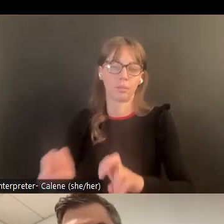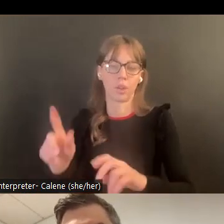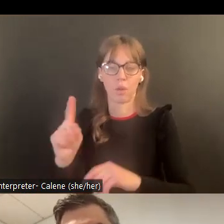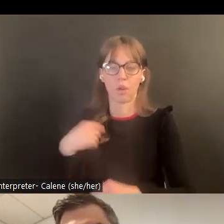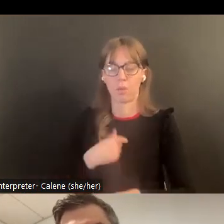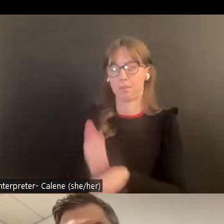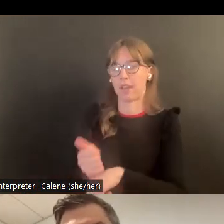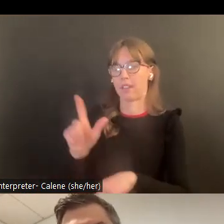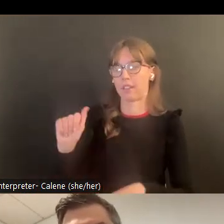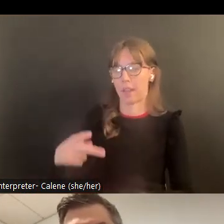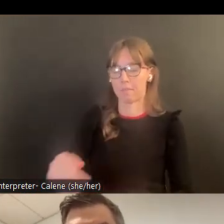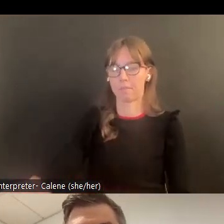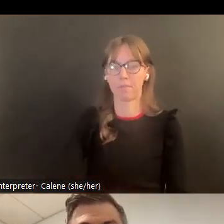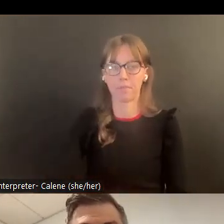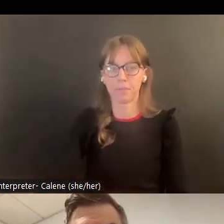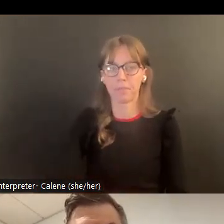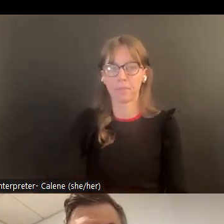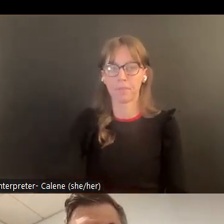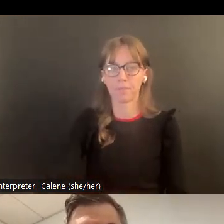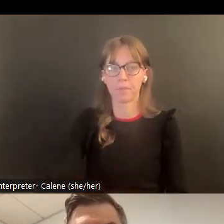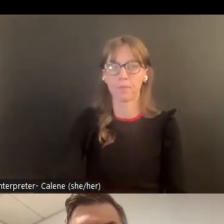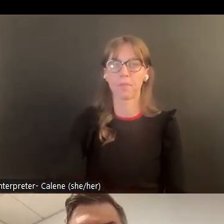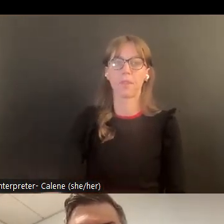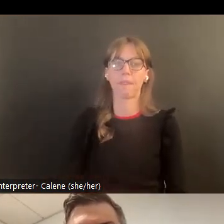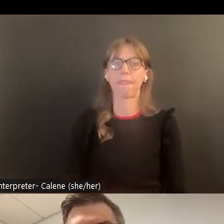lo que sería asesoramiento en lo que se basó